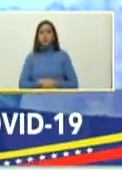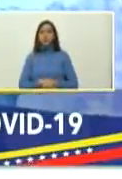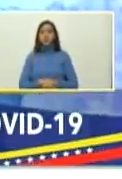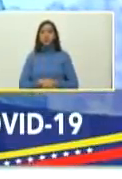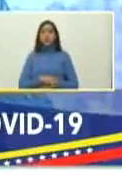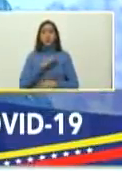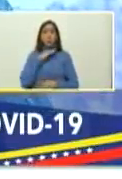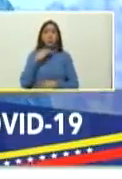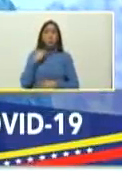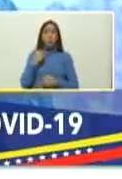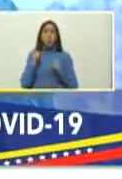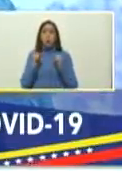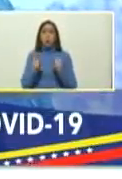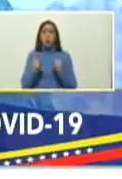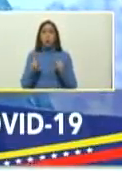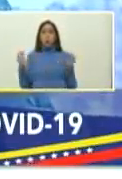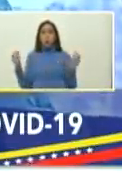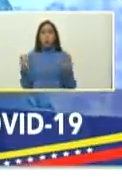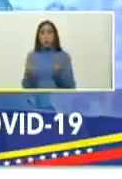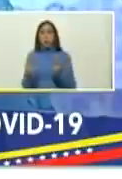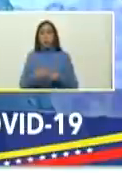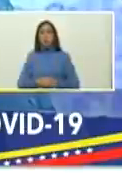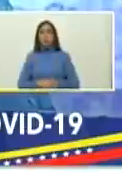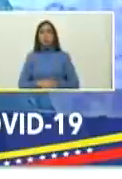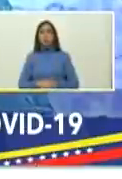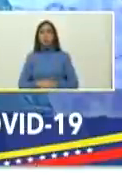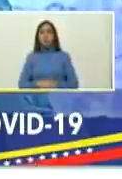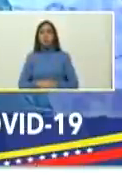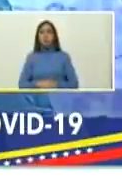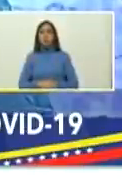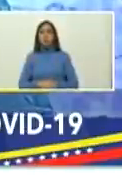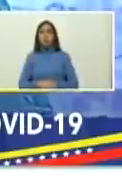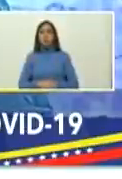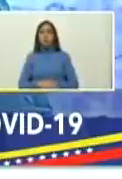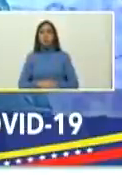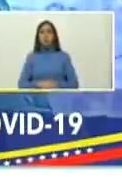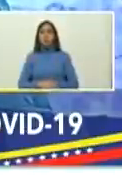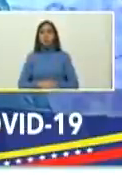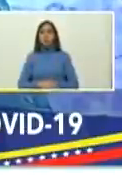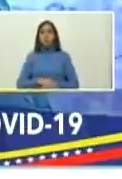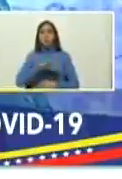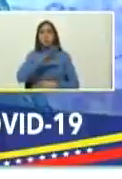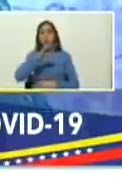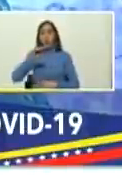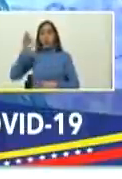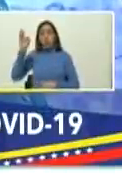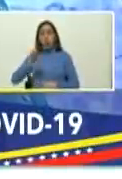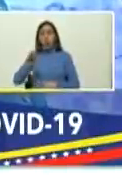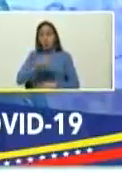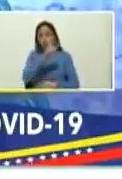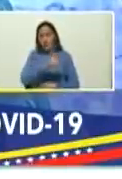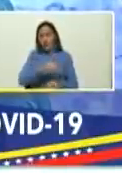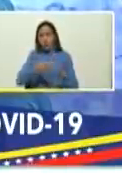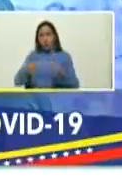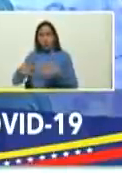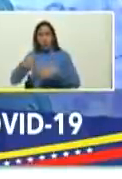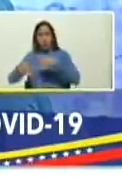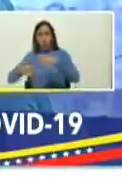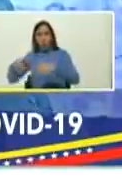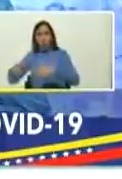graves de la enfermedad y del cincuenta por ciento de las muertes diarias